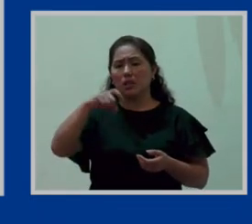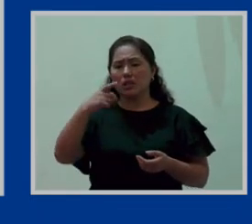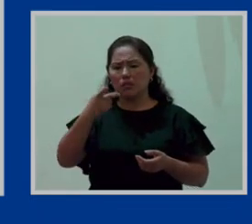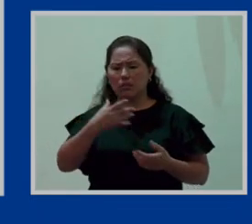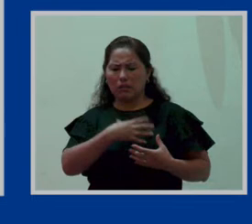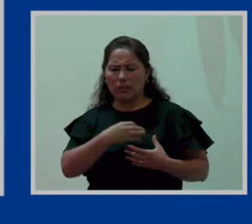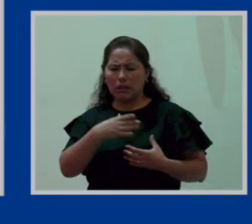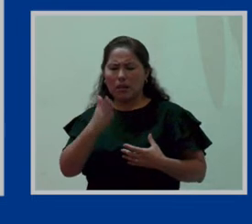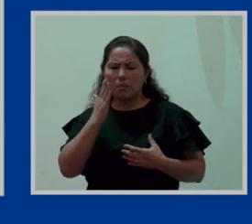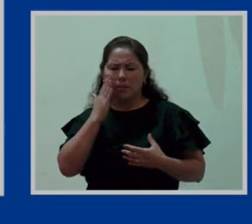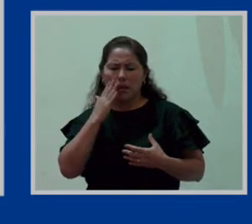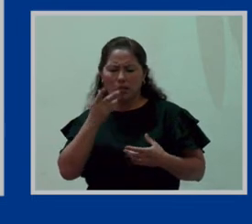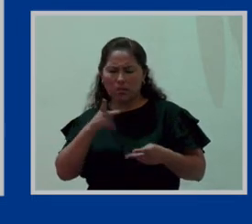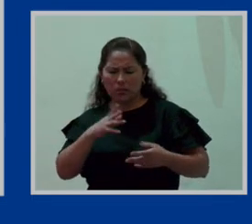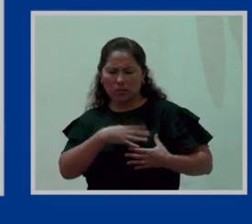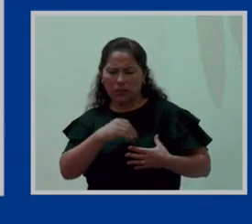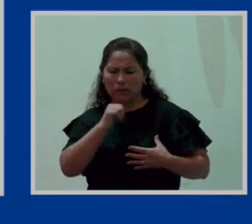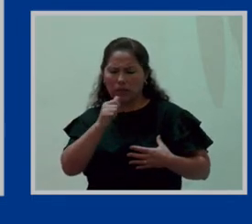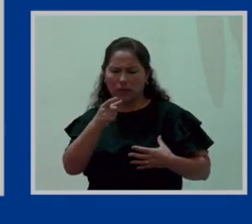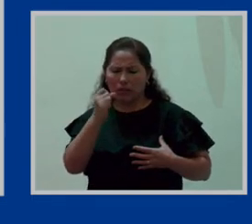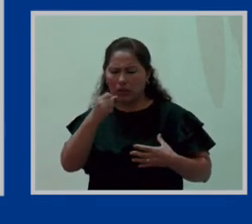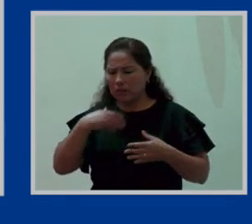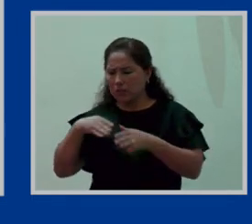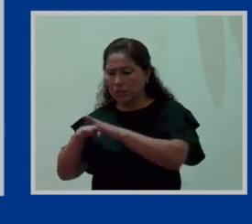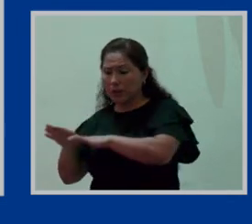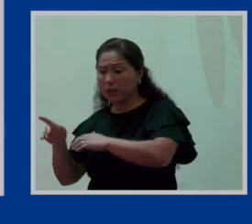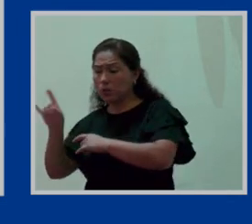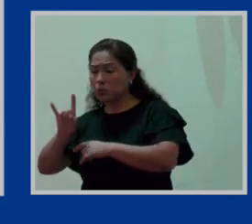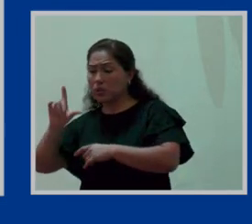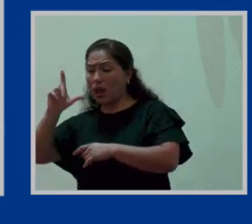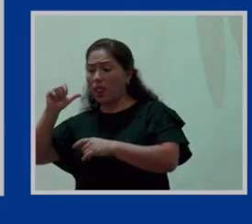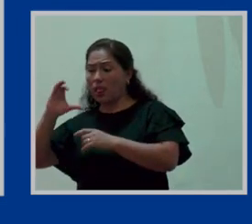porque eres madre en periodo de lactancia no tienes derecho a utilizar el lactario